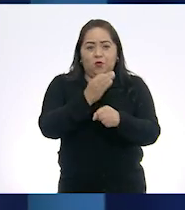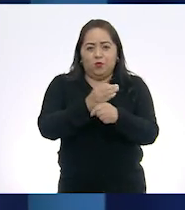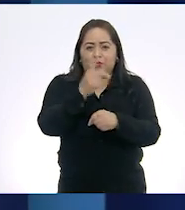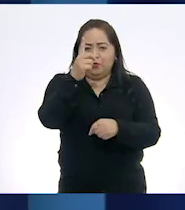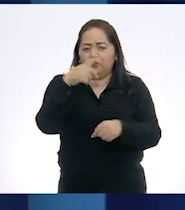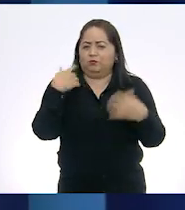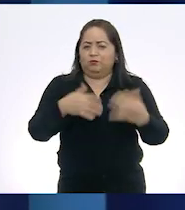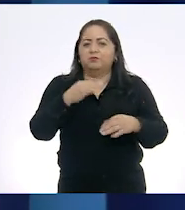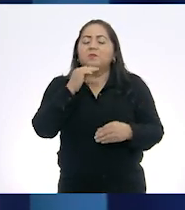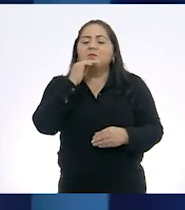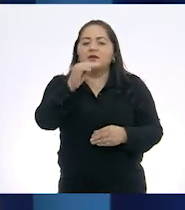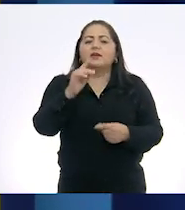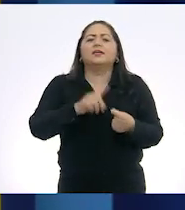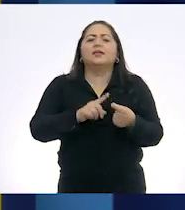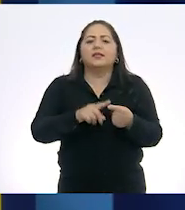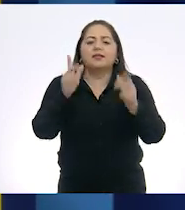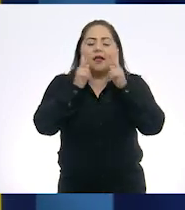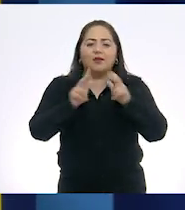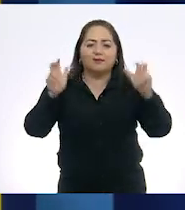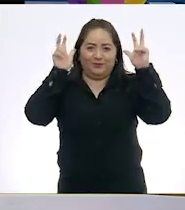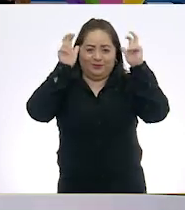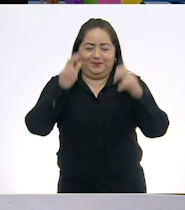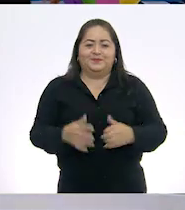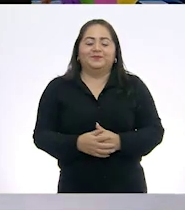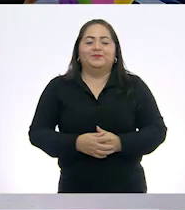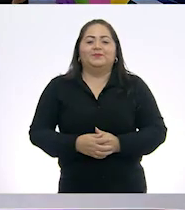vamos a un valioso mensaje que nos tiene Ajo Listo.